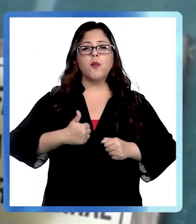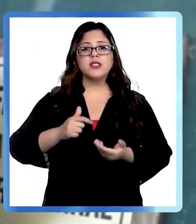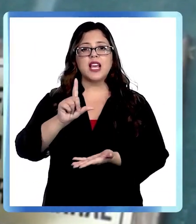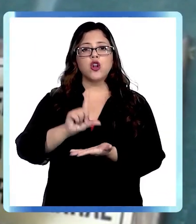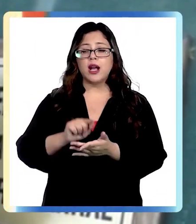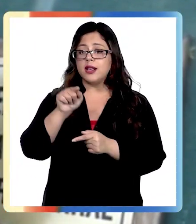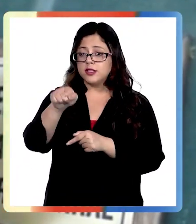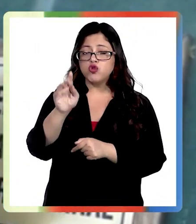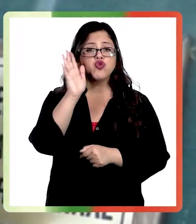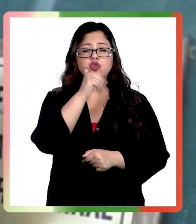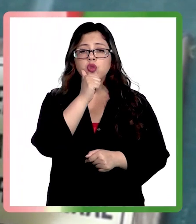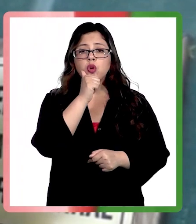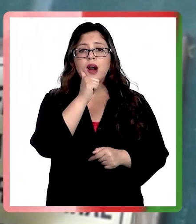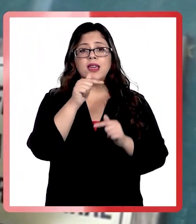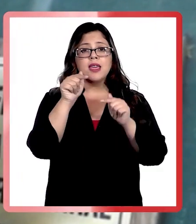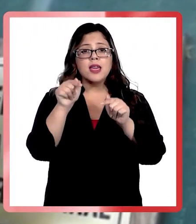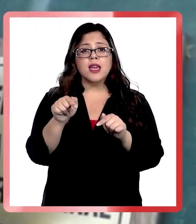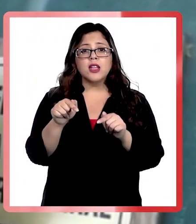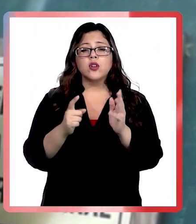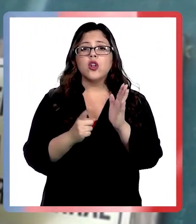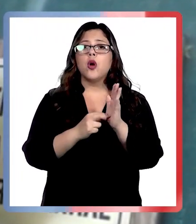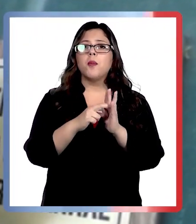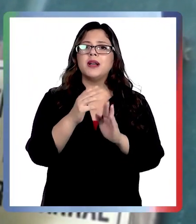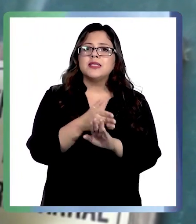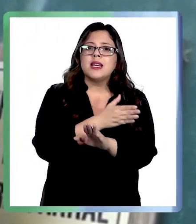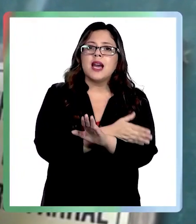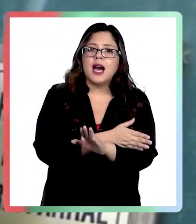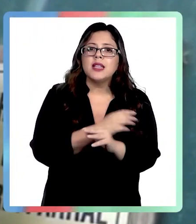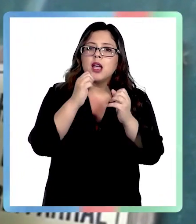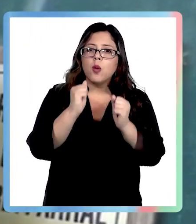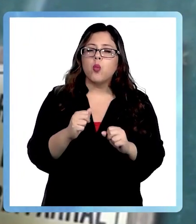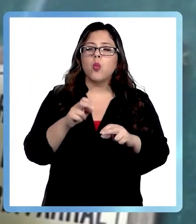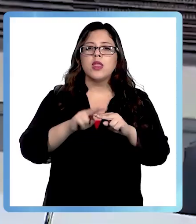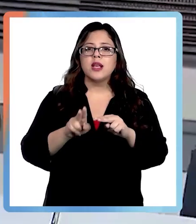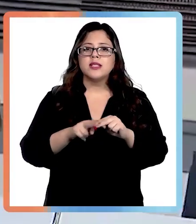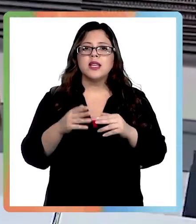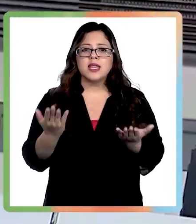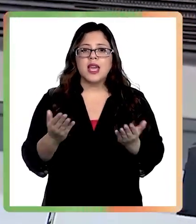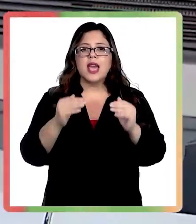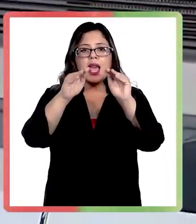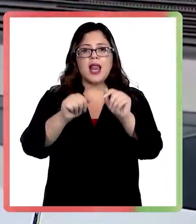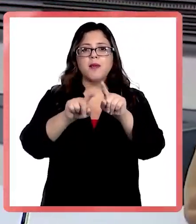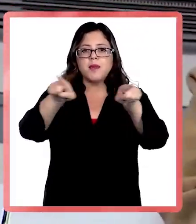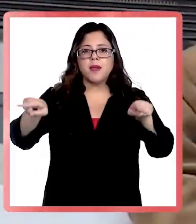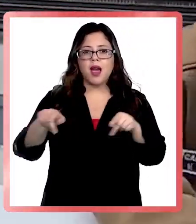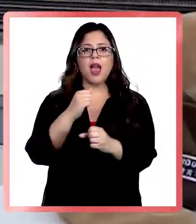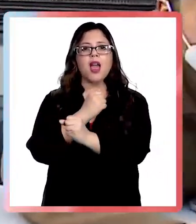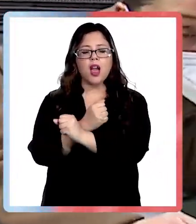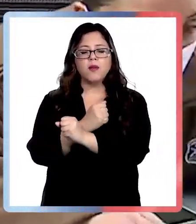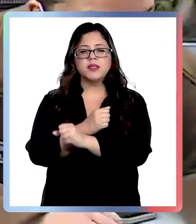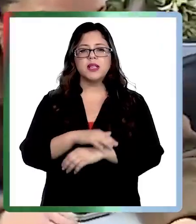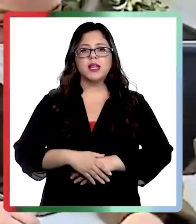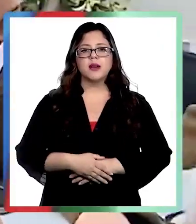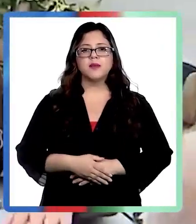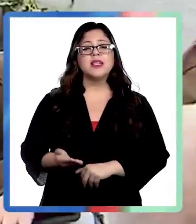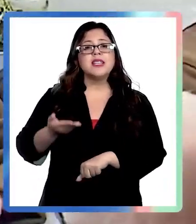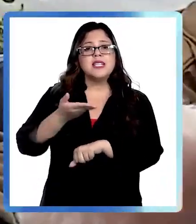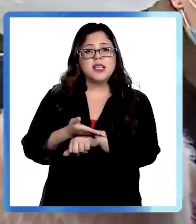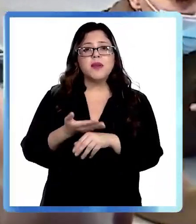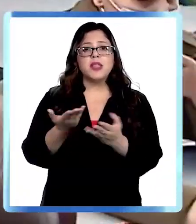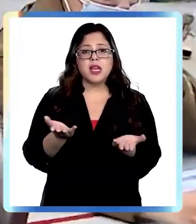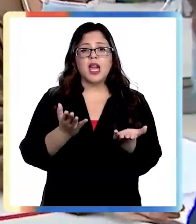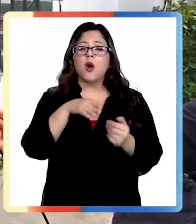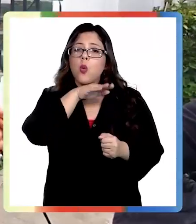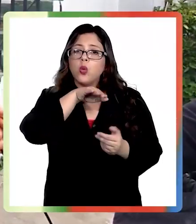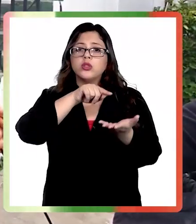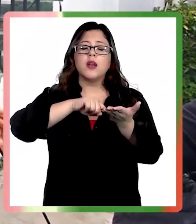clave única, los pasos antes señalados los podrás realizar en la misma comisaría. El llamado es a utilizar los medios tecnológicos, a